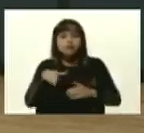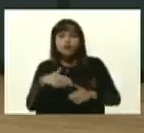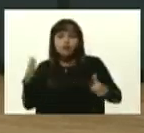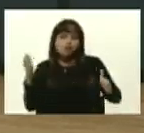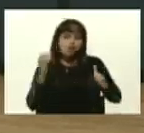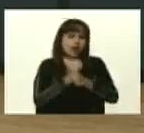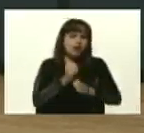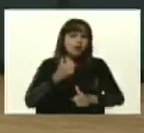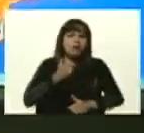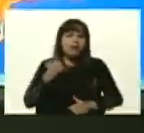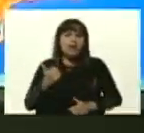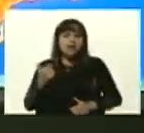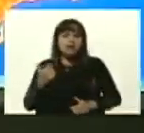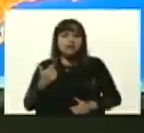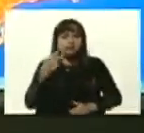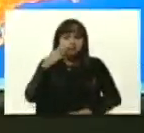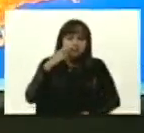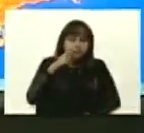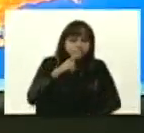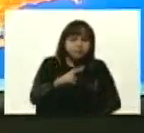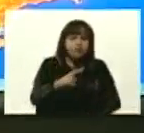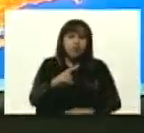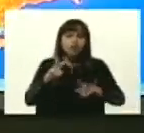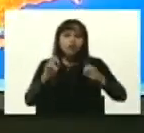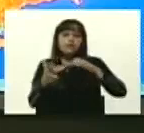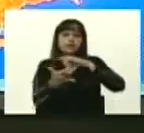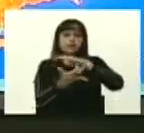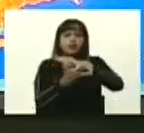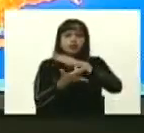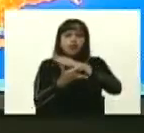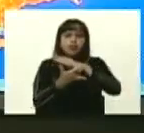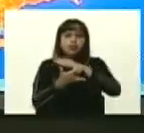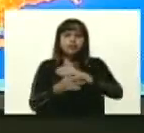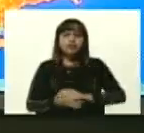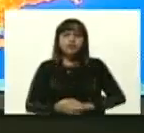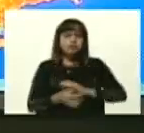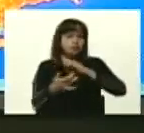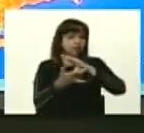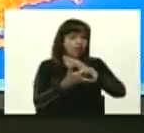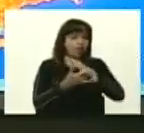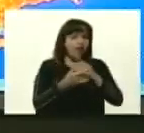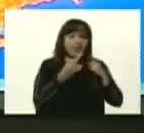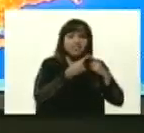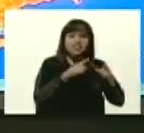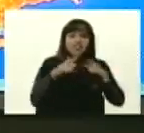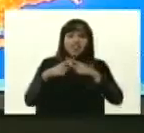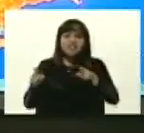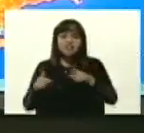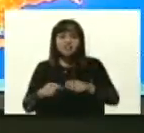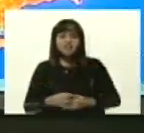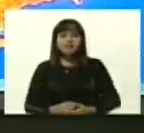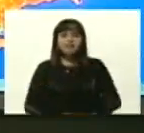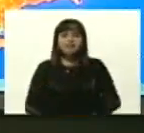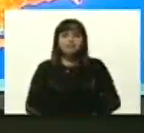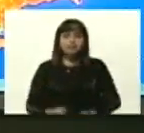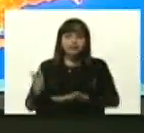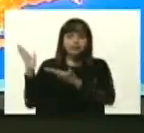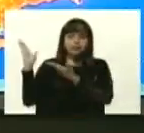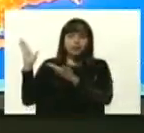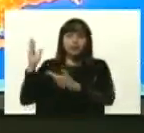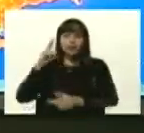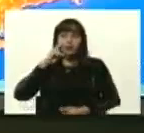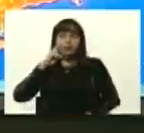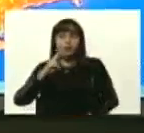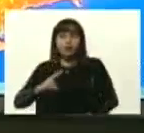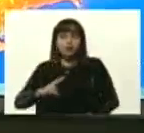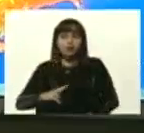de todo, incursionar en nuevas tecnologías, tecnologías disruptivas de cuarta generación. Esto que ustedes ven aquí es un